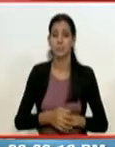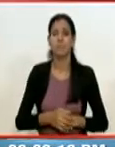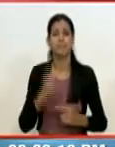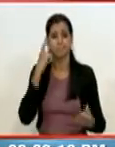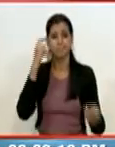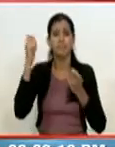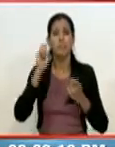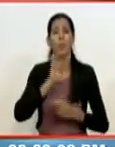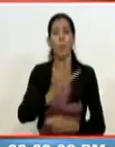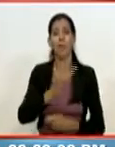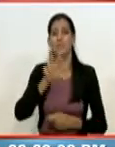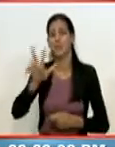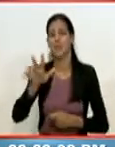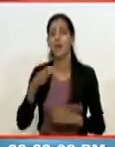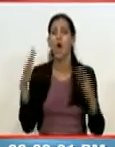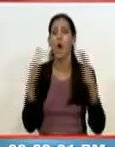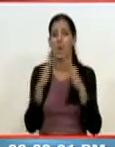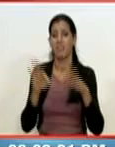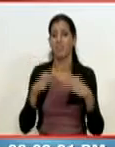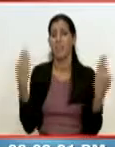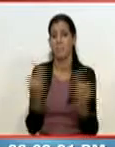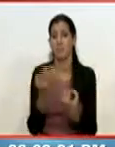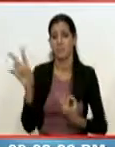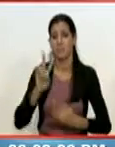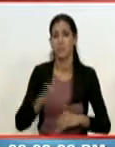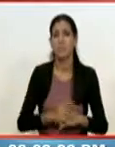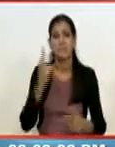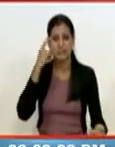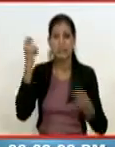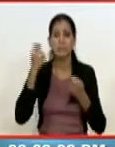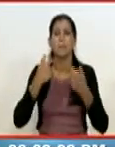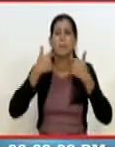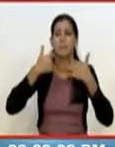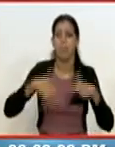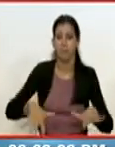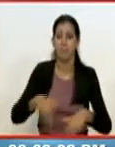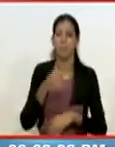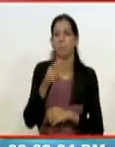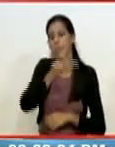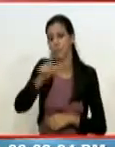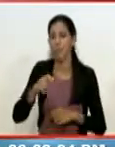venezolanos y en la cotidianidad de los familiares de las víctimas fatales.